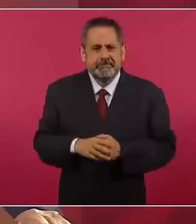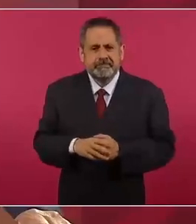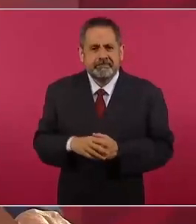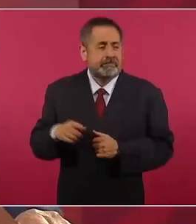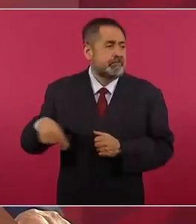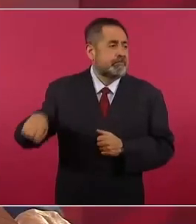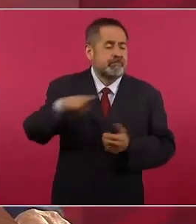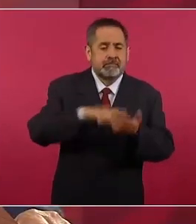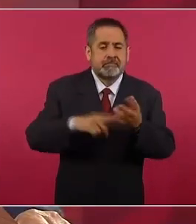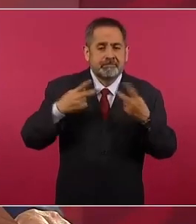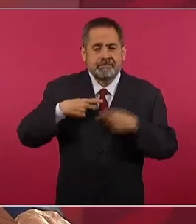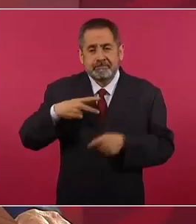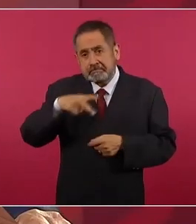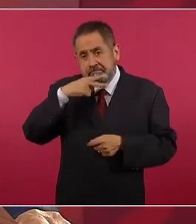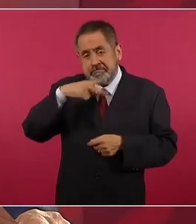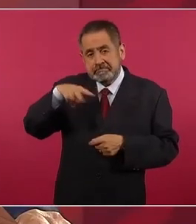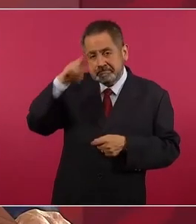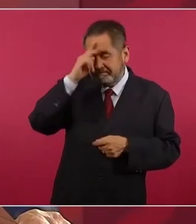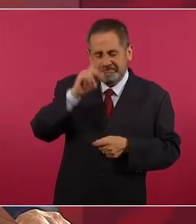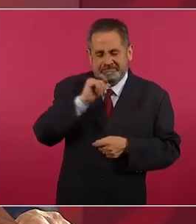analfabetismo político